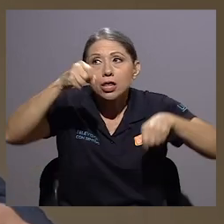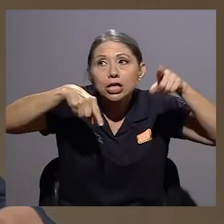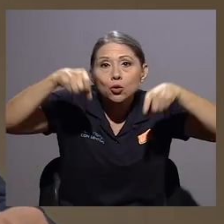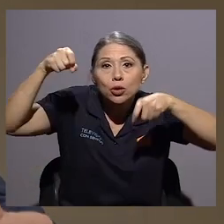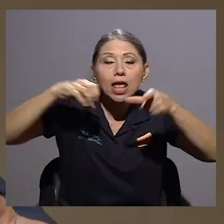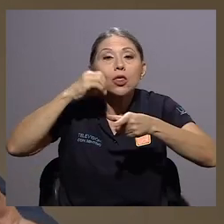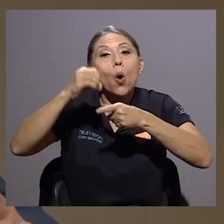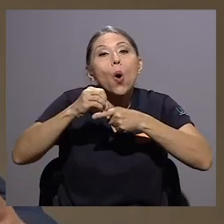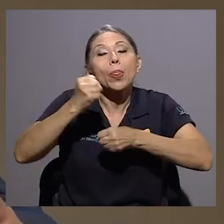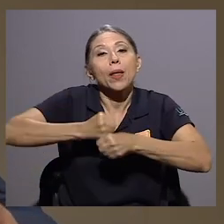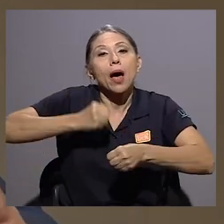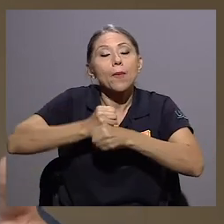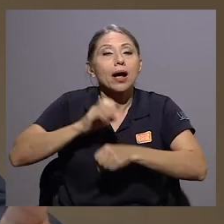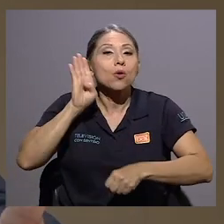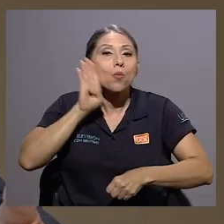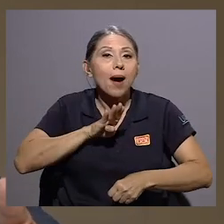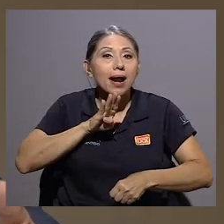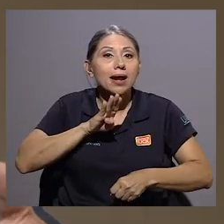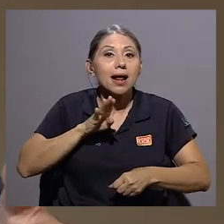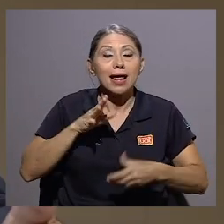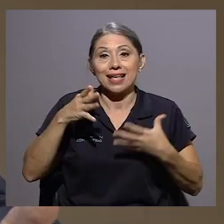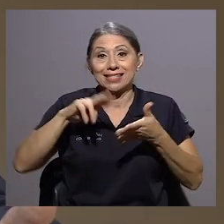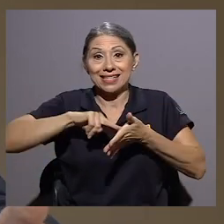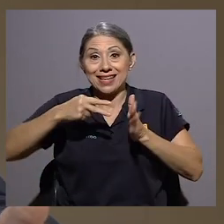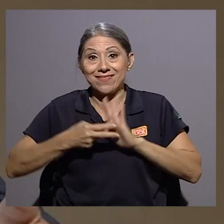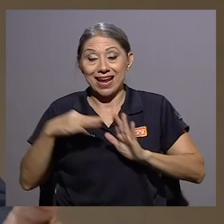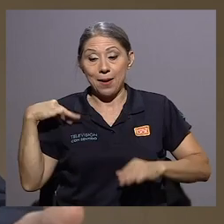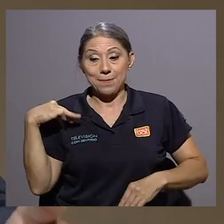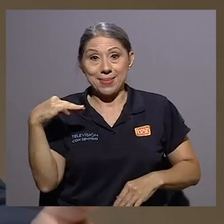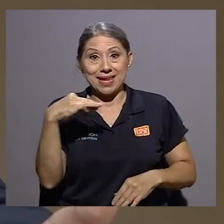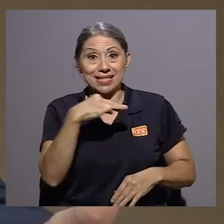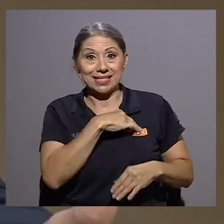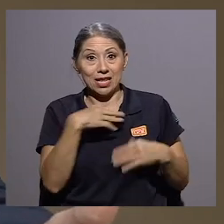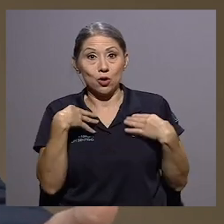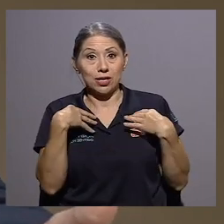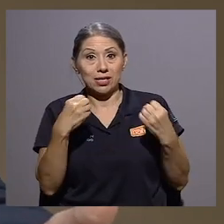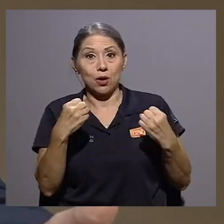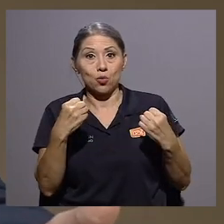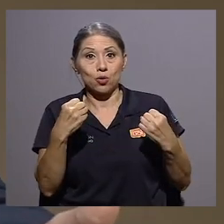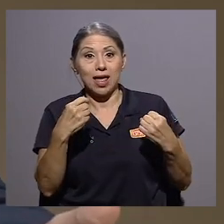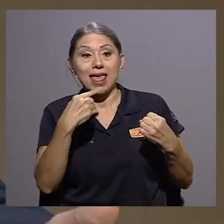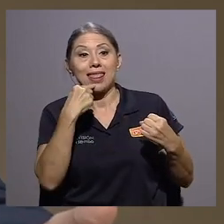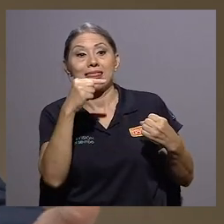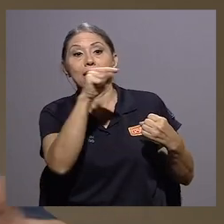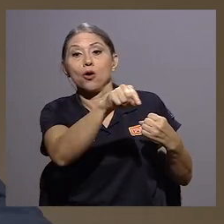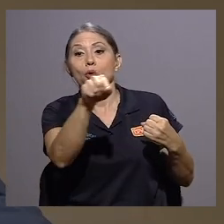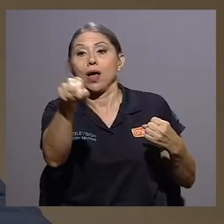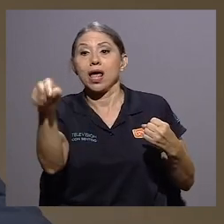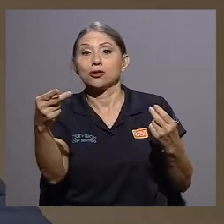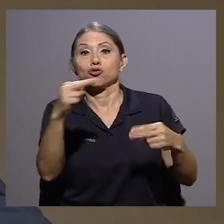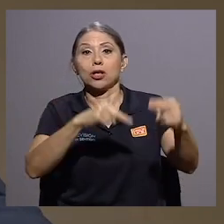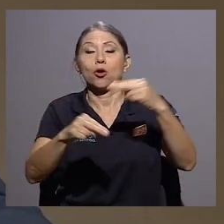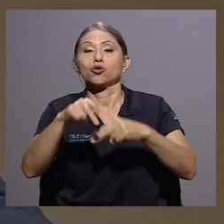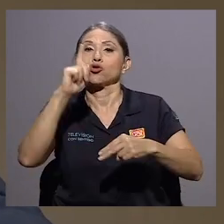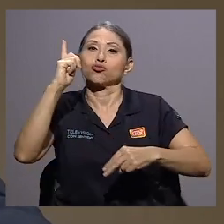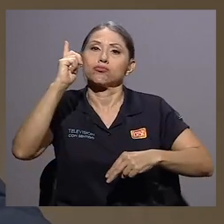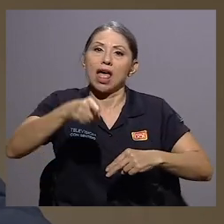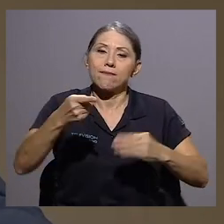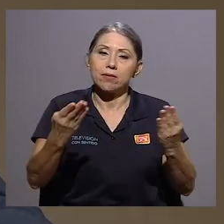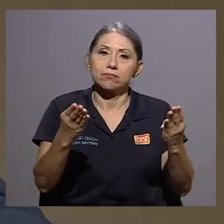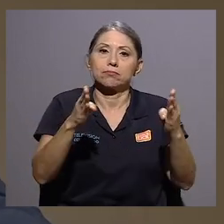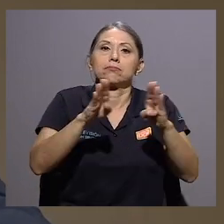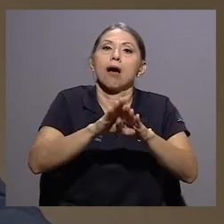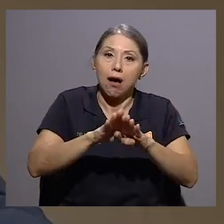bar, el Ministerio le dio una orden sanitaria a quienes son sus patronos para que tome